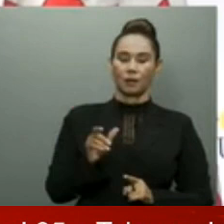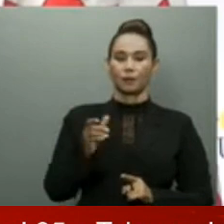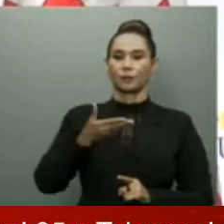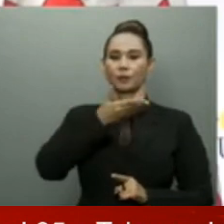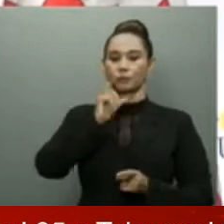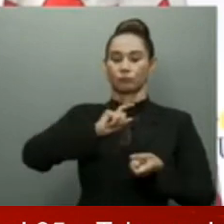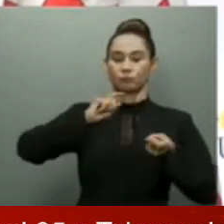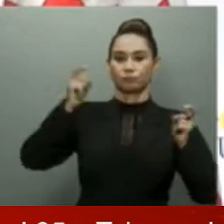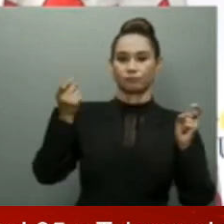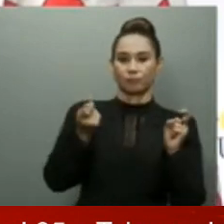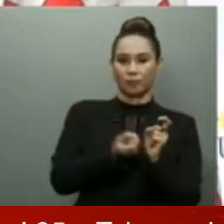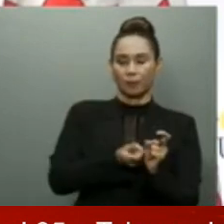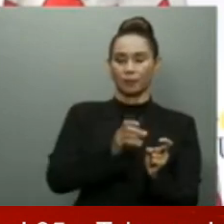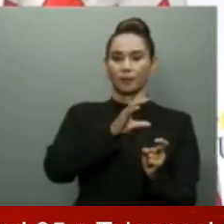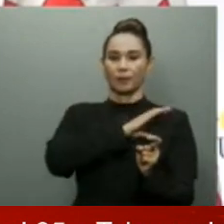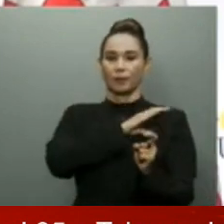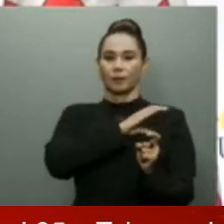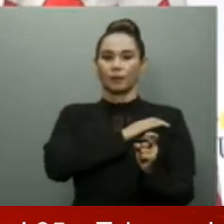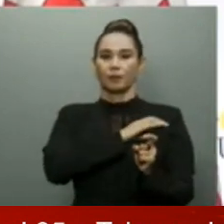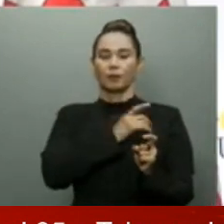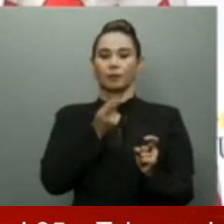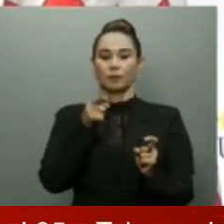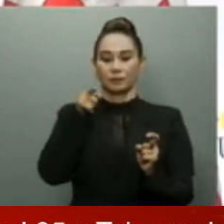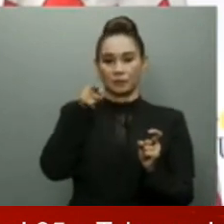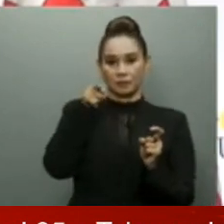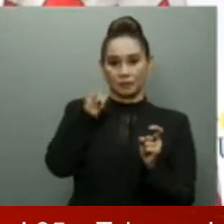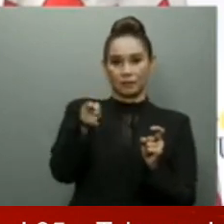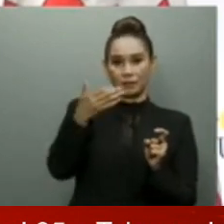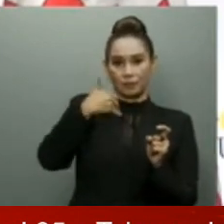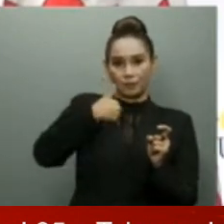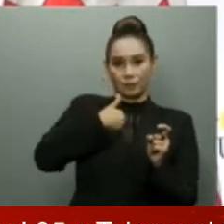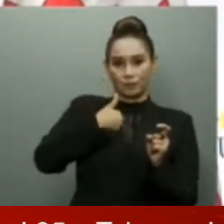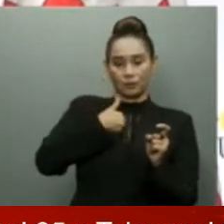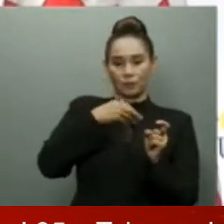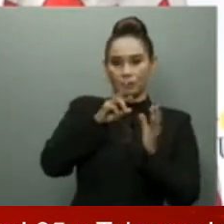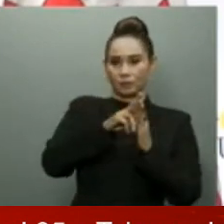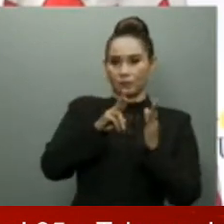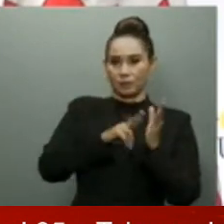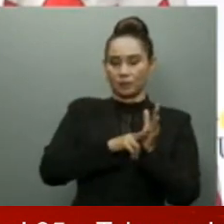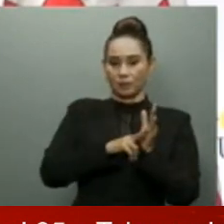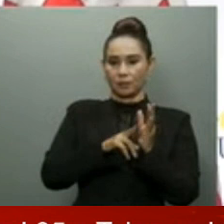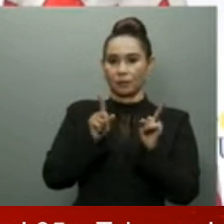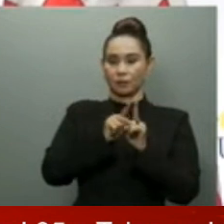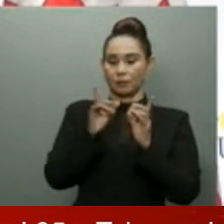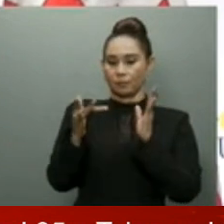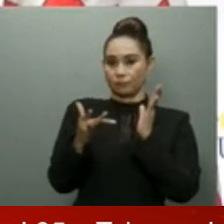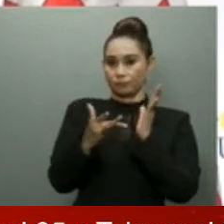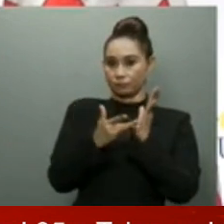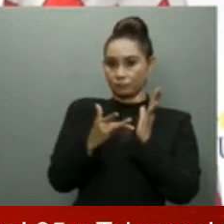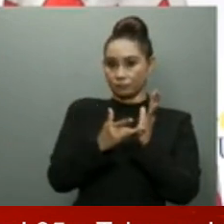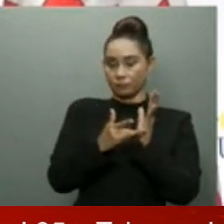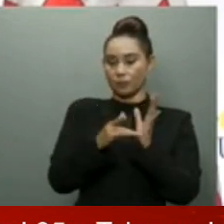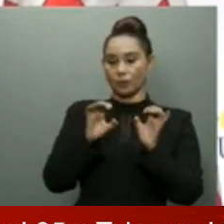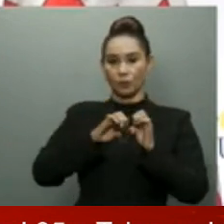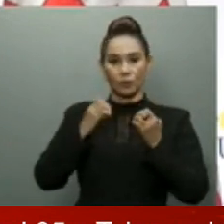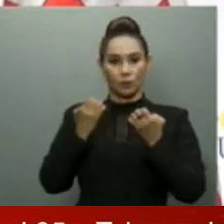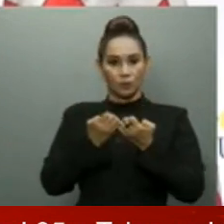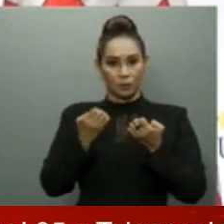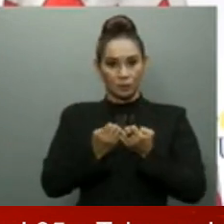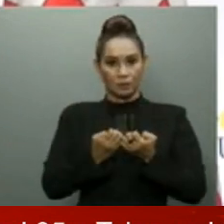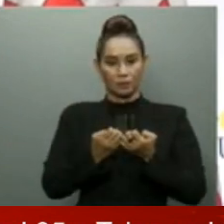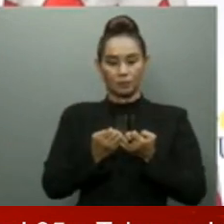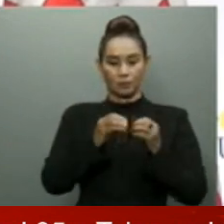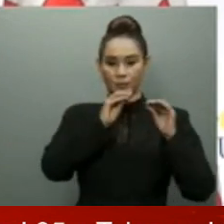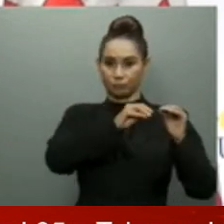de la Policía Nacional si esta no cuenta con buenas plataformas tecnológicas y equipamiento, por lo que es un compromiso del Estado